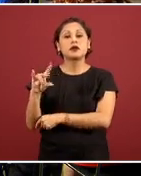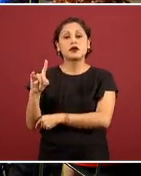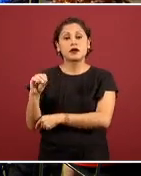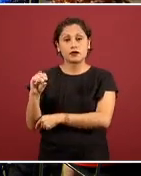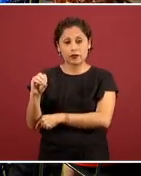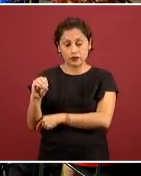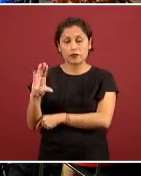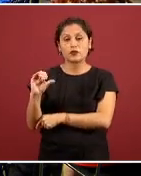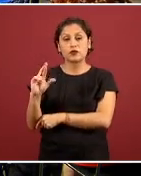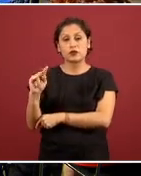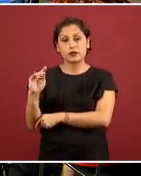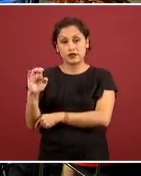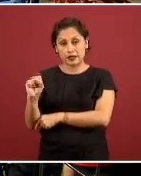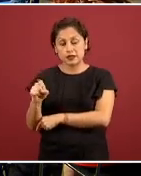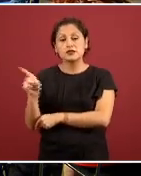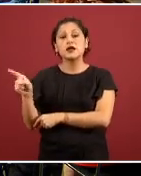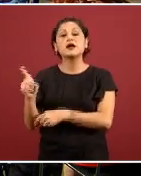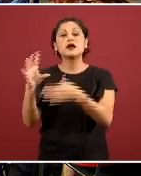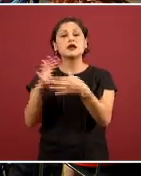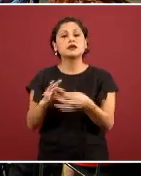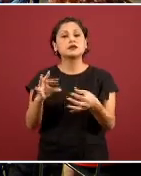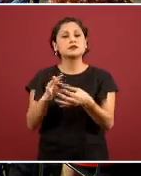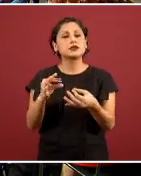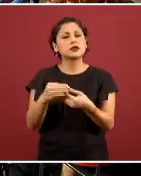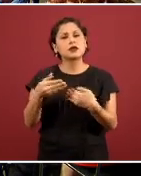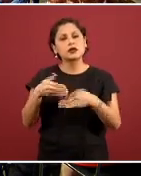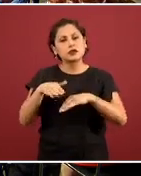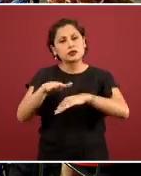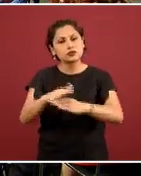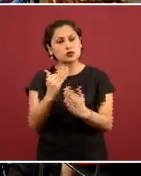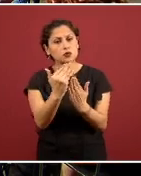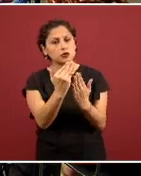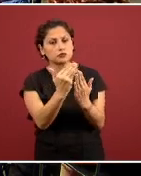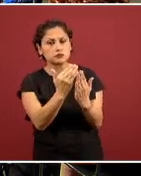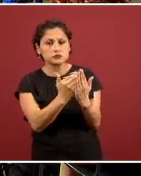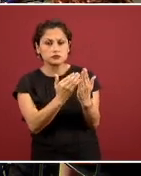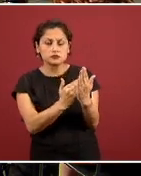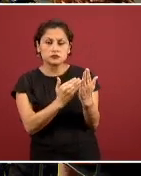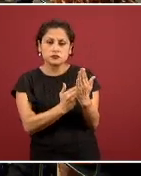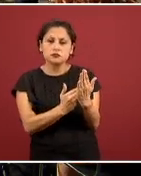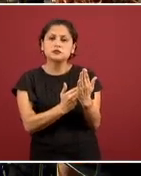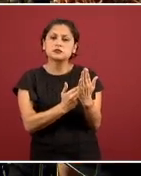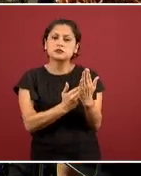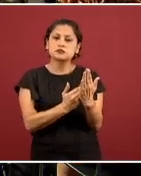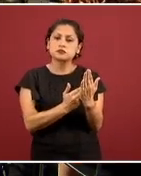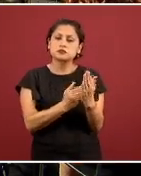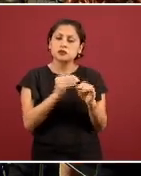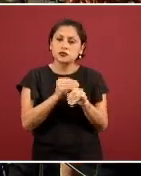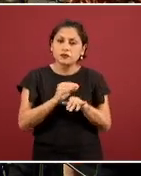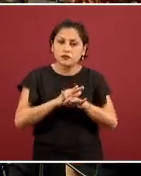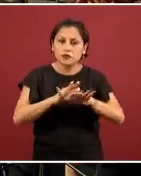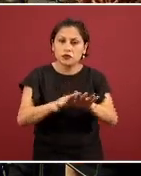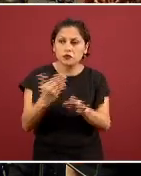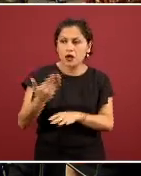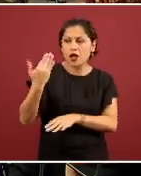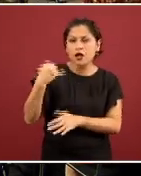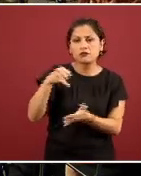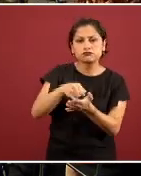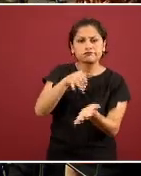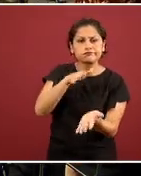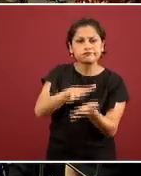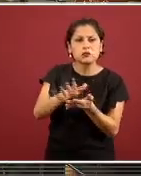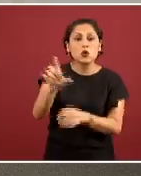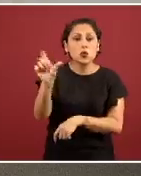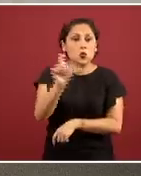que nos va a comentar sobre estas guías. Estas guías nos va a indicar la fecha en que fueron publicadas y verán ustedes que